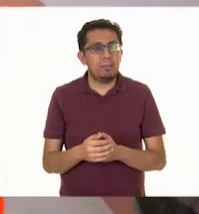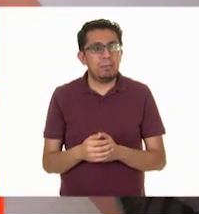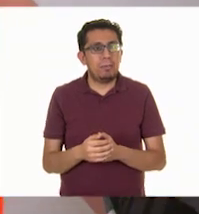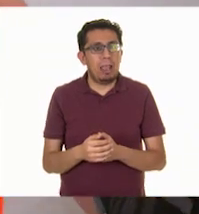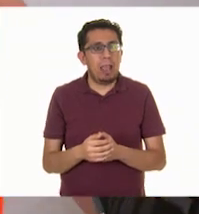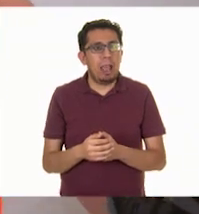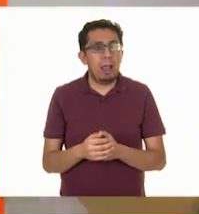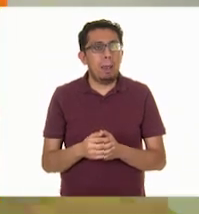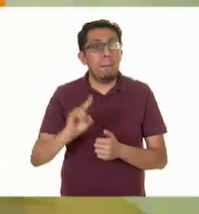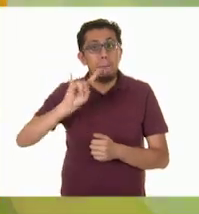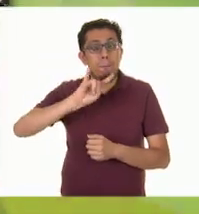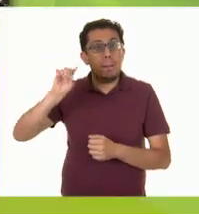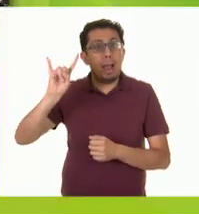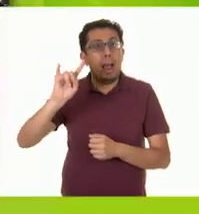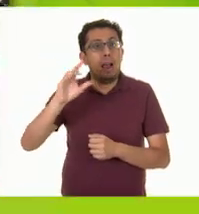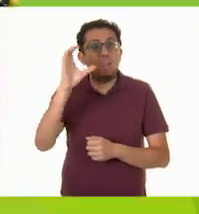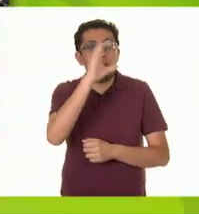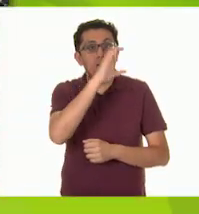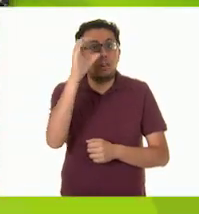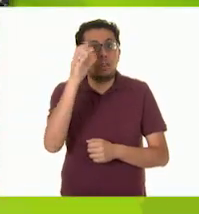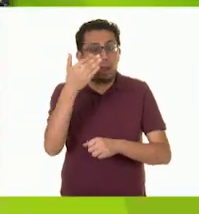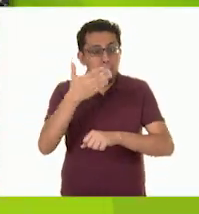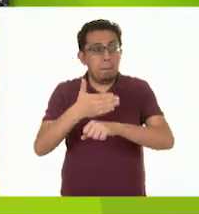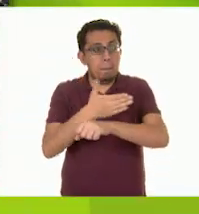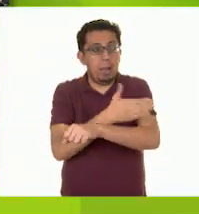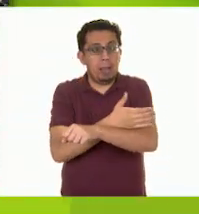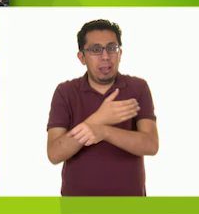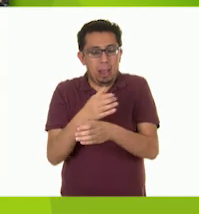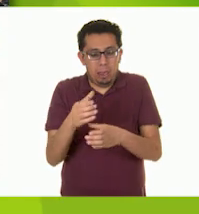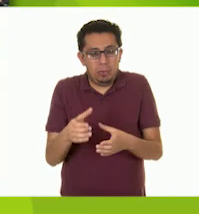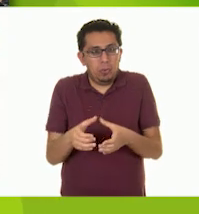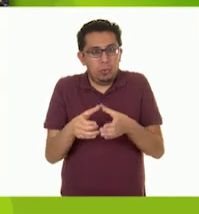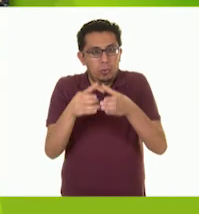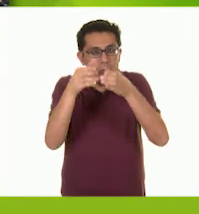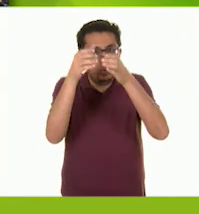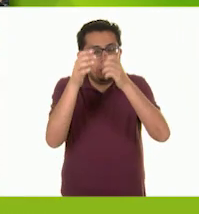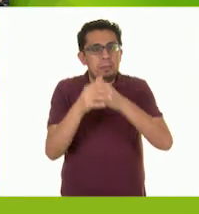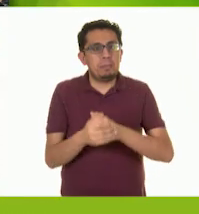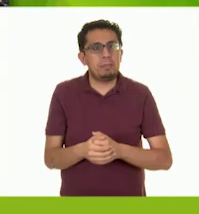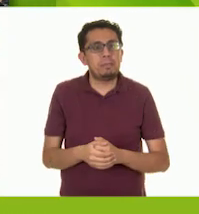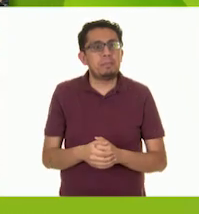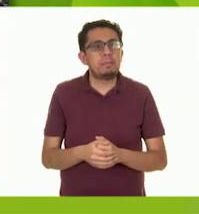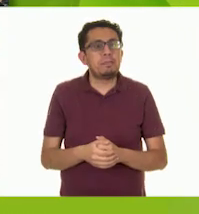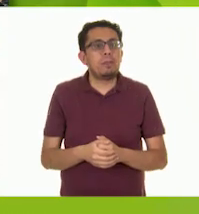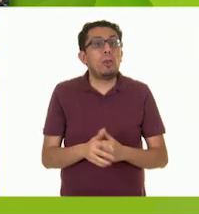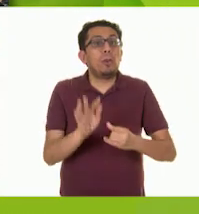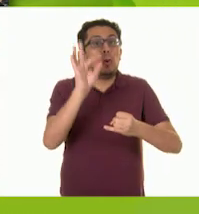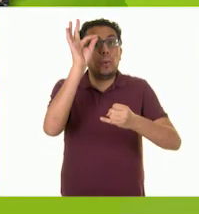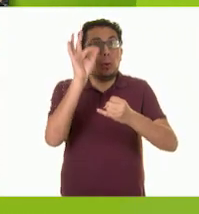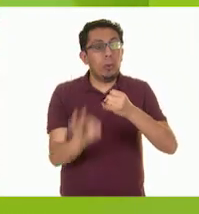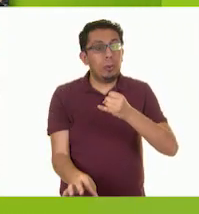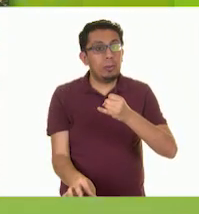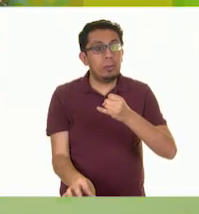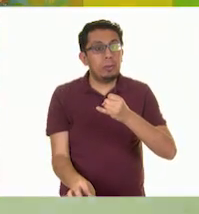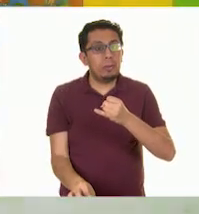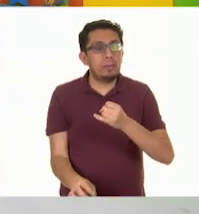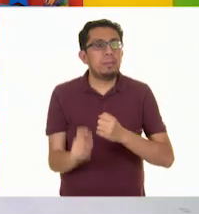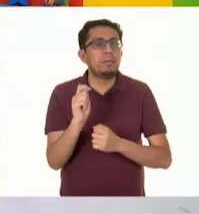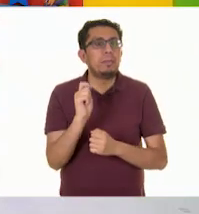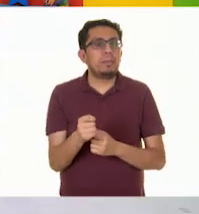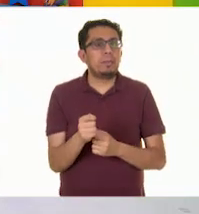tronco. Aquí está un tronco delgado. Y finalmente el